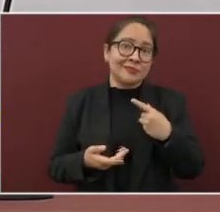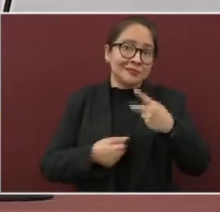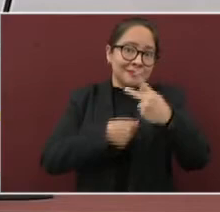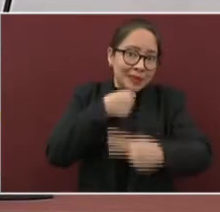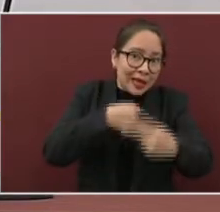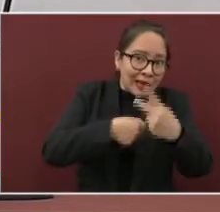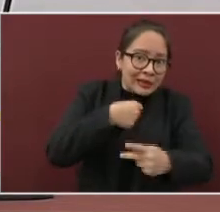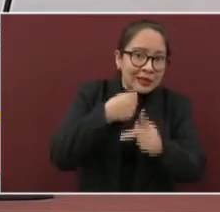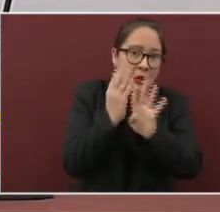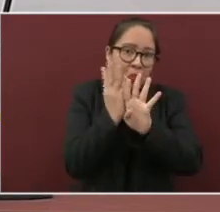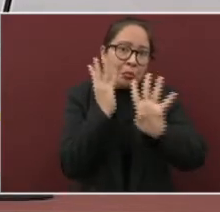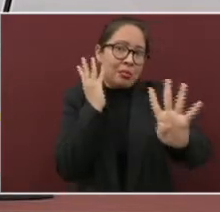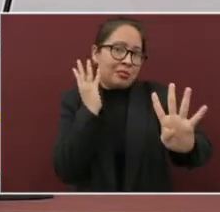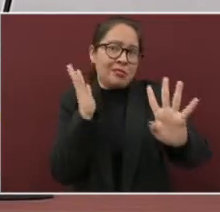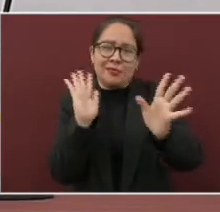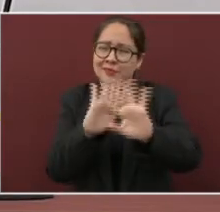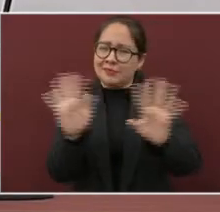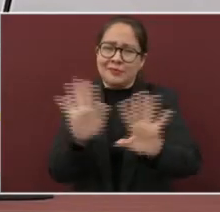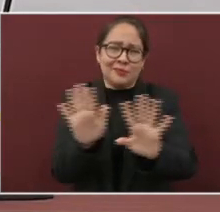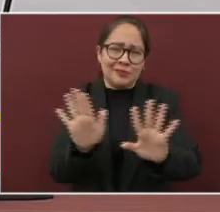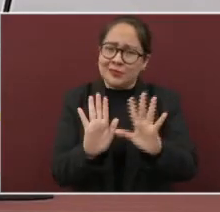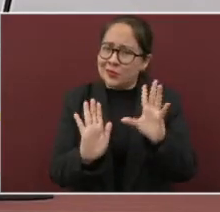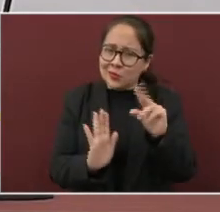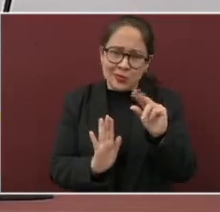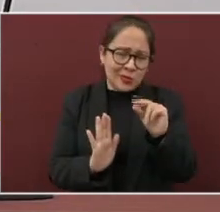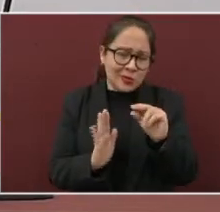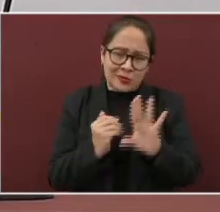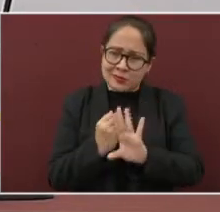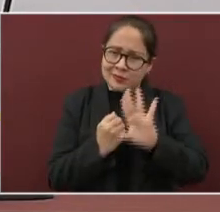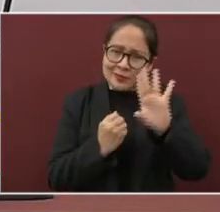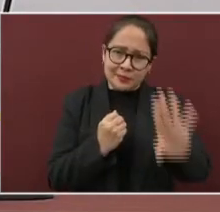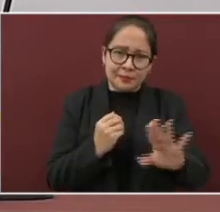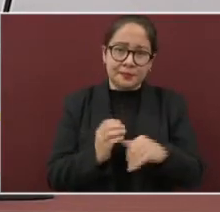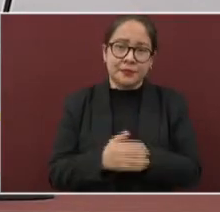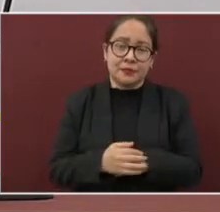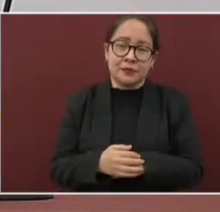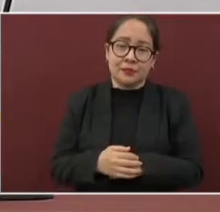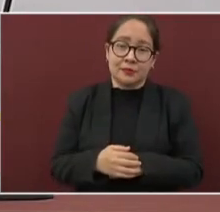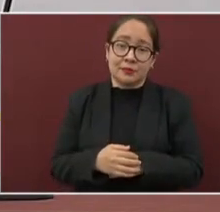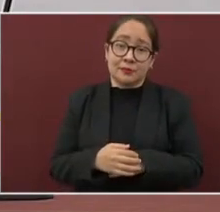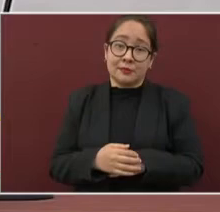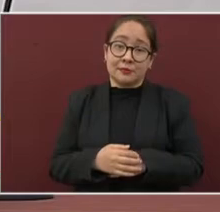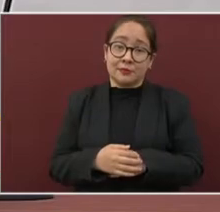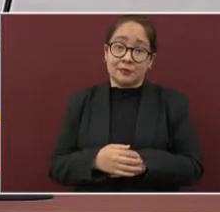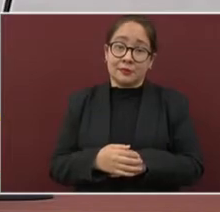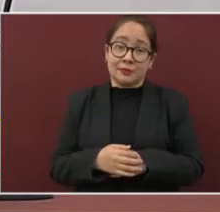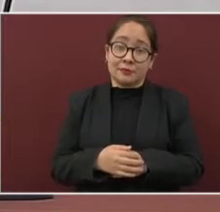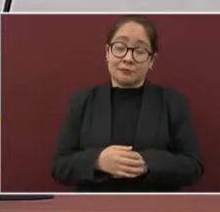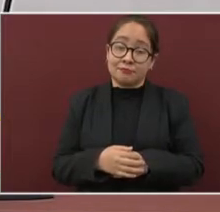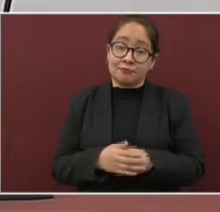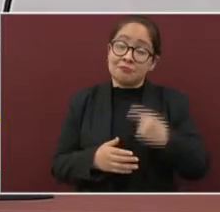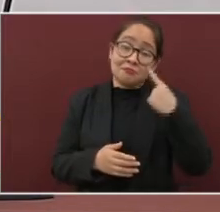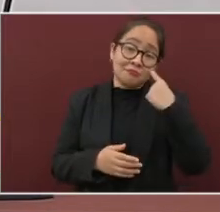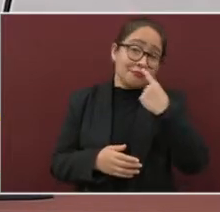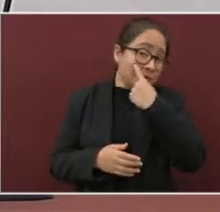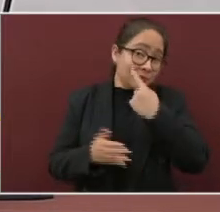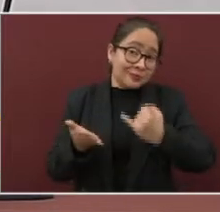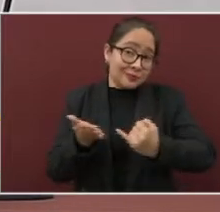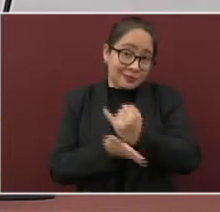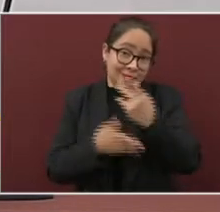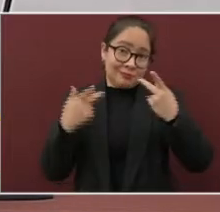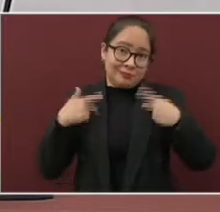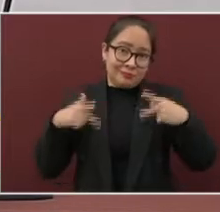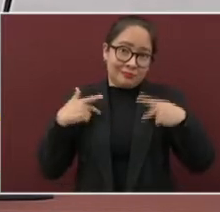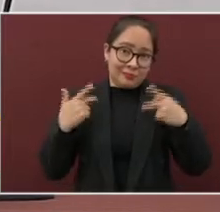que, desde luego, queremos evitar, pero que al final del día es una decisión de ustedes mismos.